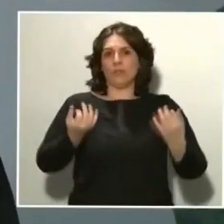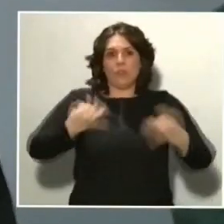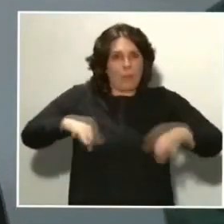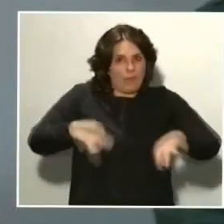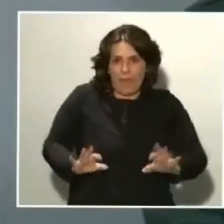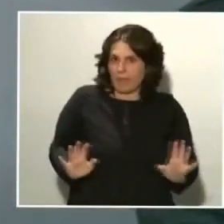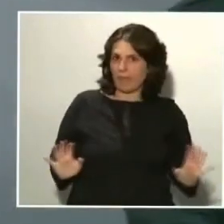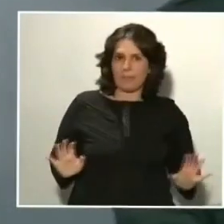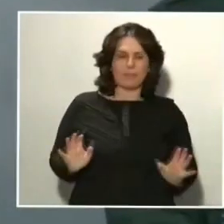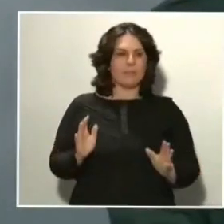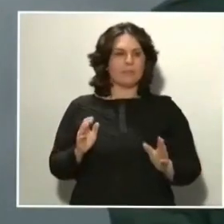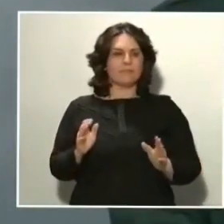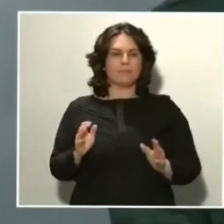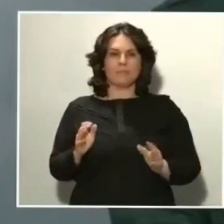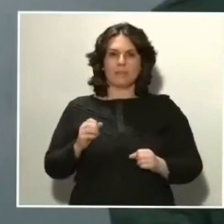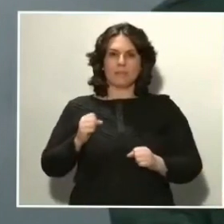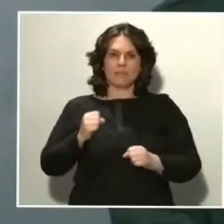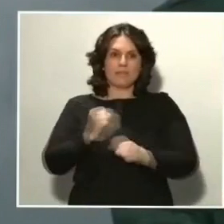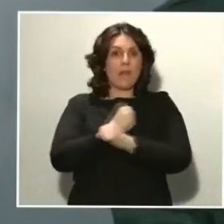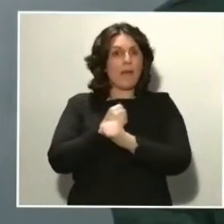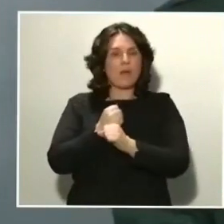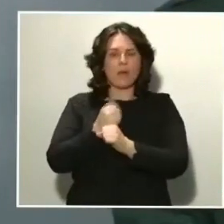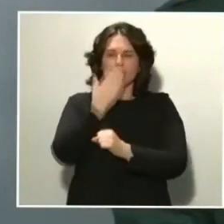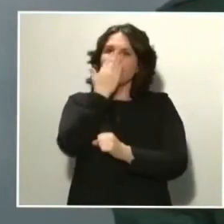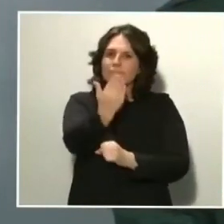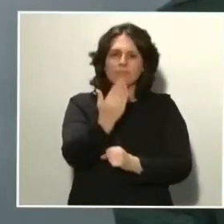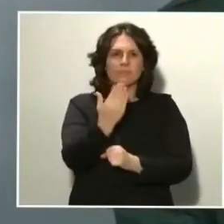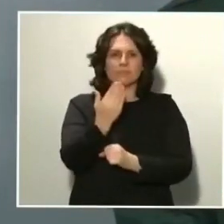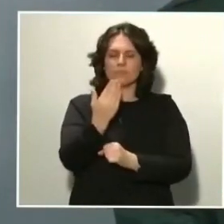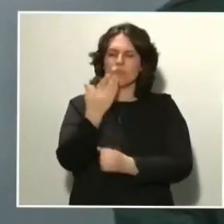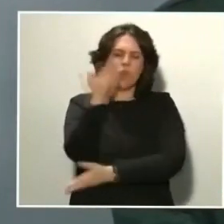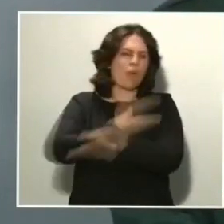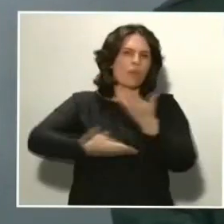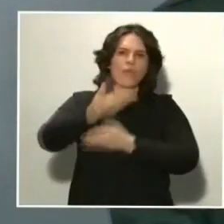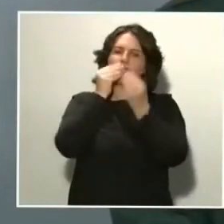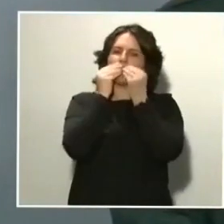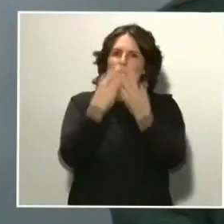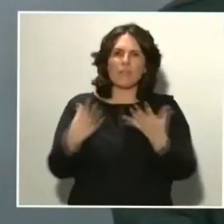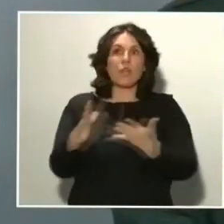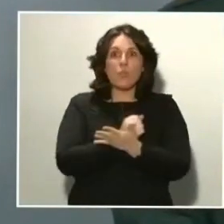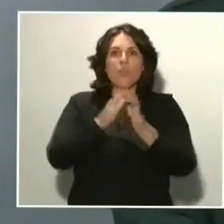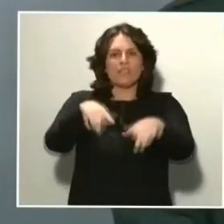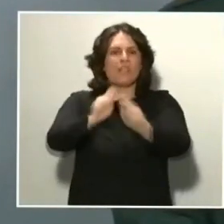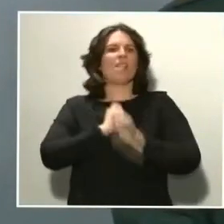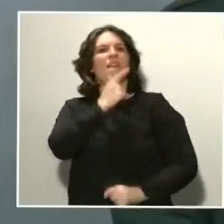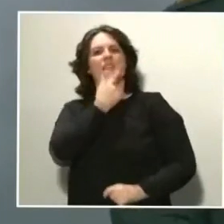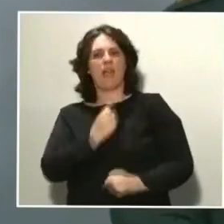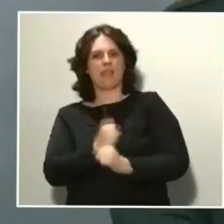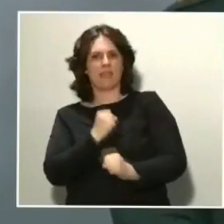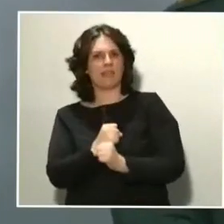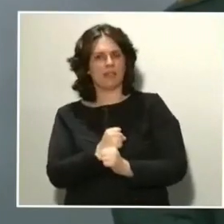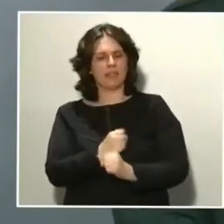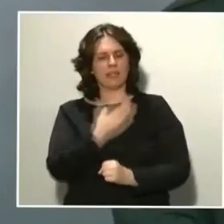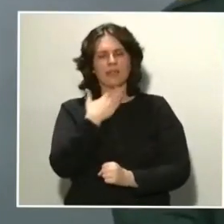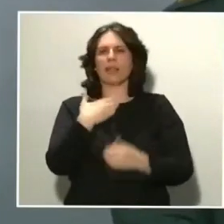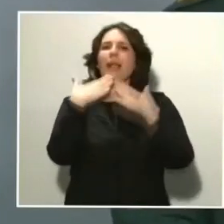colaboración, el trabajo no lo están haciendo muy fácil, por la muy buena colaboración que está teniendo todo el mundo. Y quiero dar las gracias por las muestras de cariño